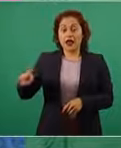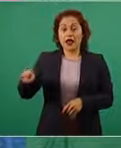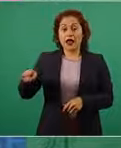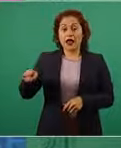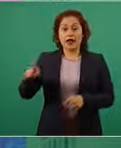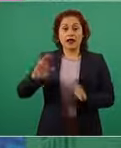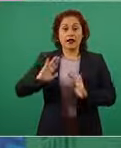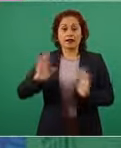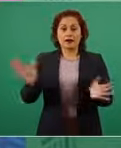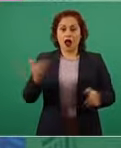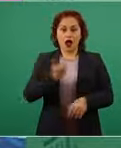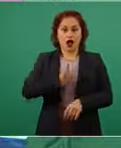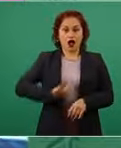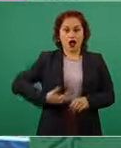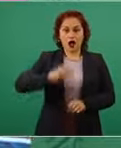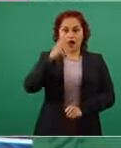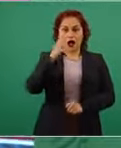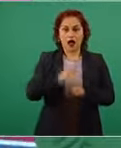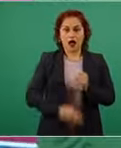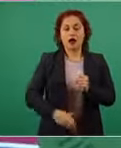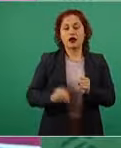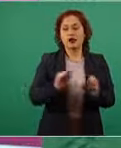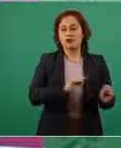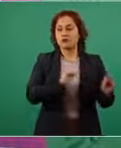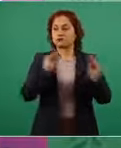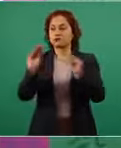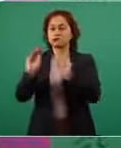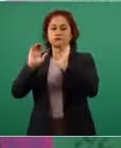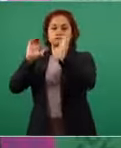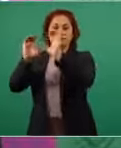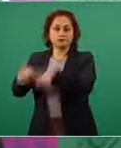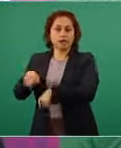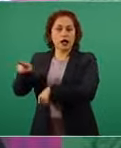a trabajar de consejero